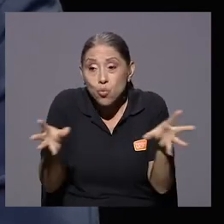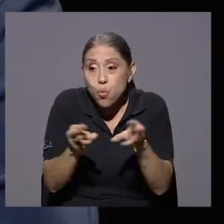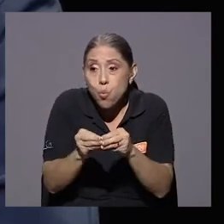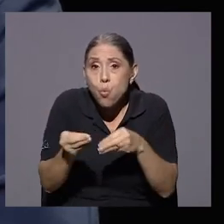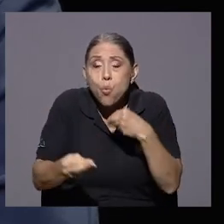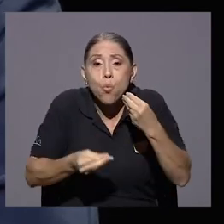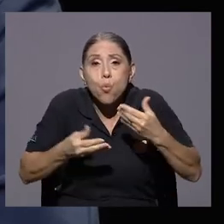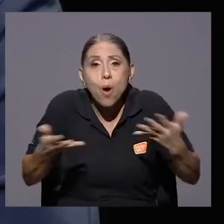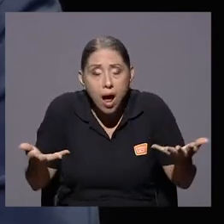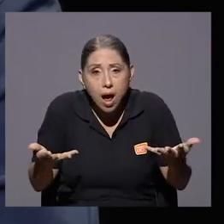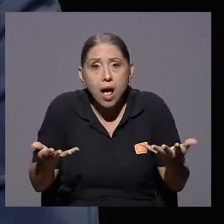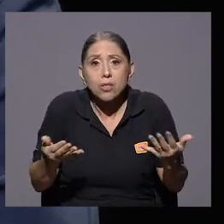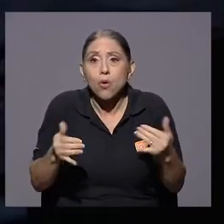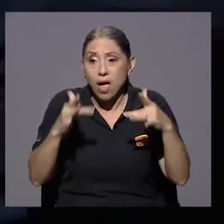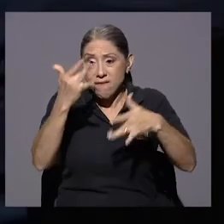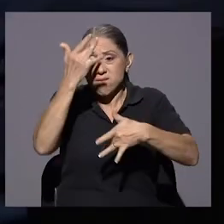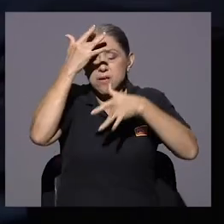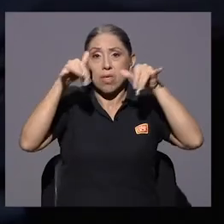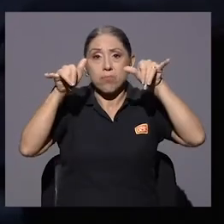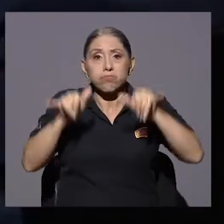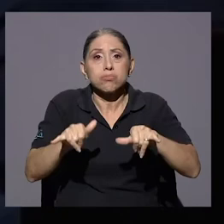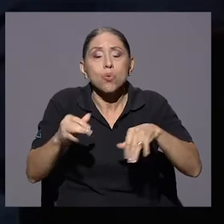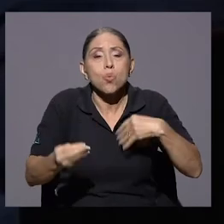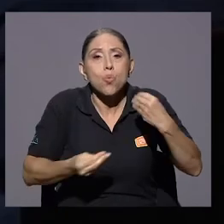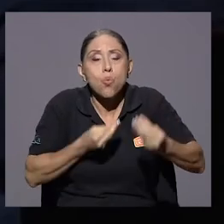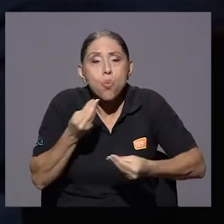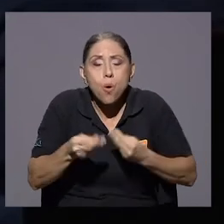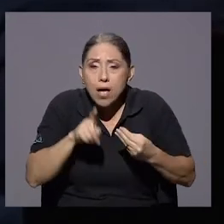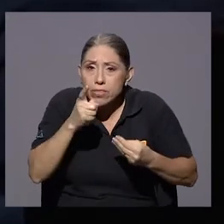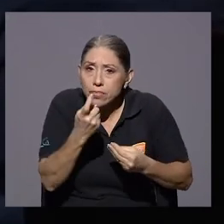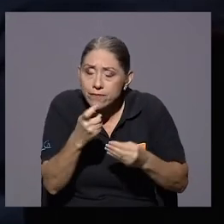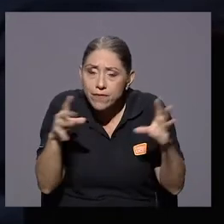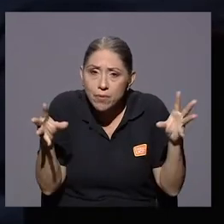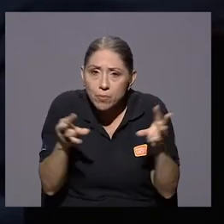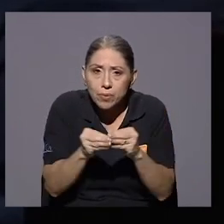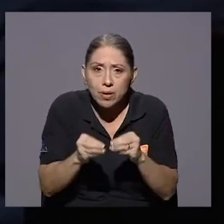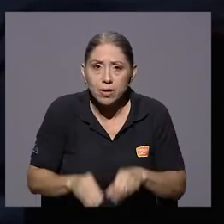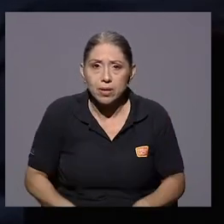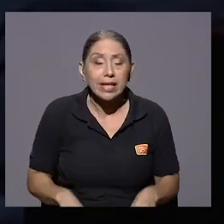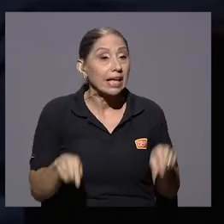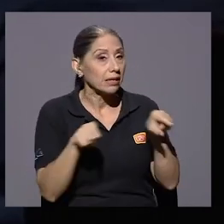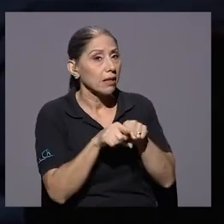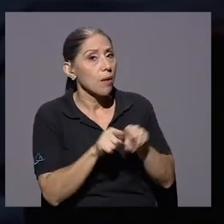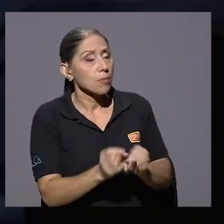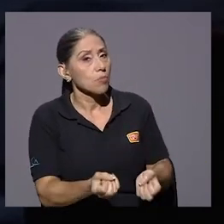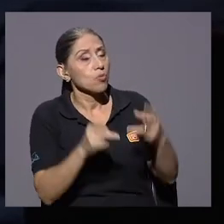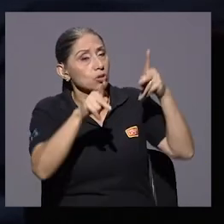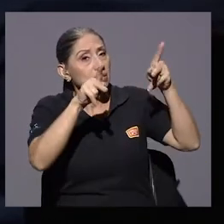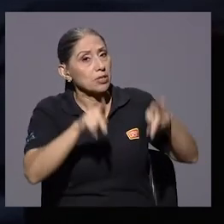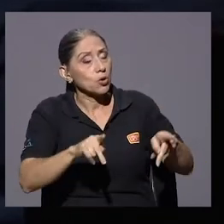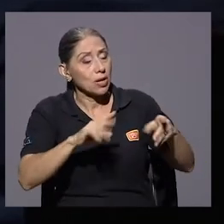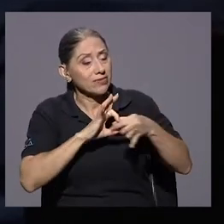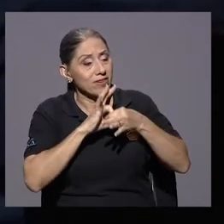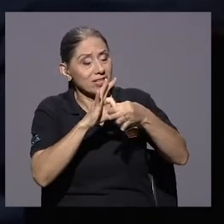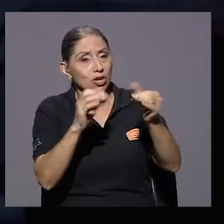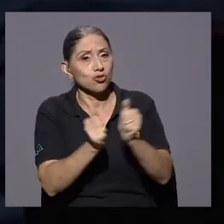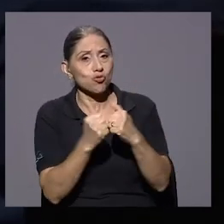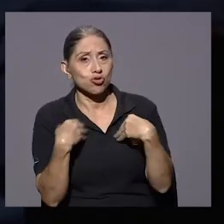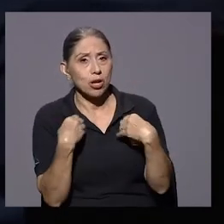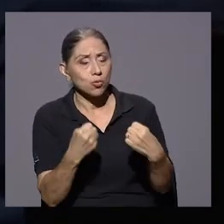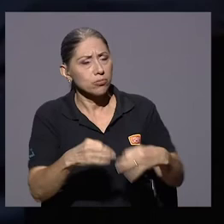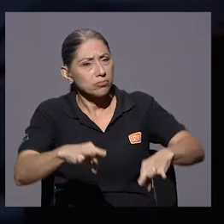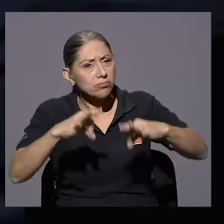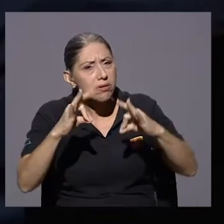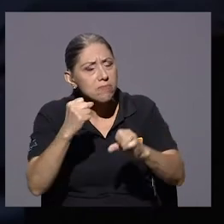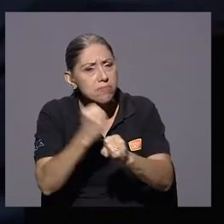Eso ha incidido indiscutiblemente. Ahora, también hay que decir que eso muestra también una gran mística de parte de una gran cantidad de personas vinculadas a la